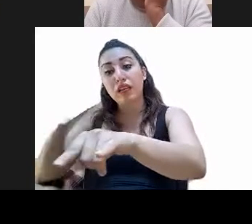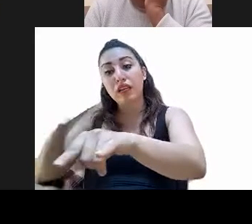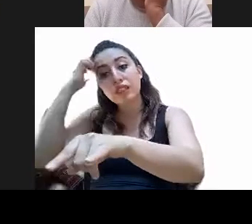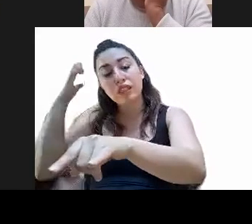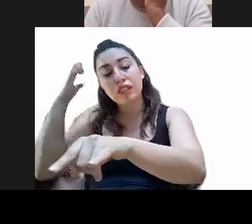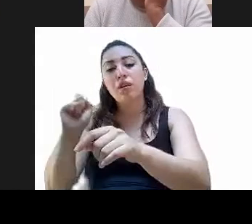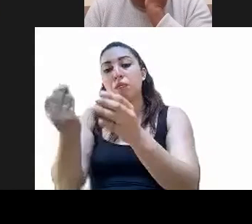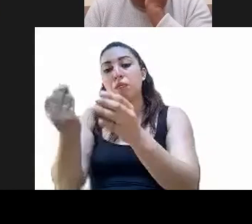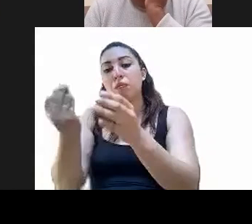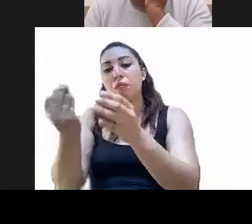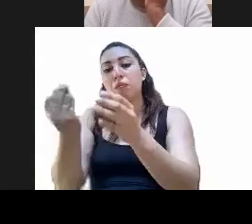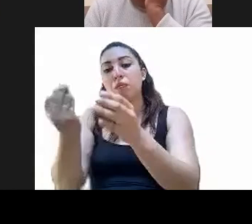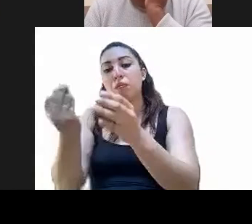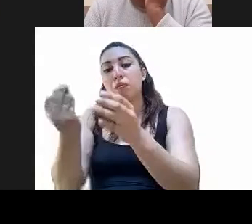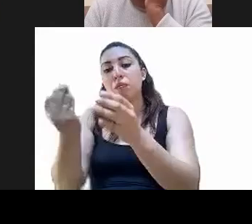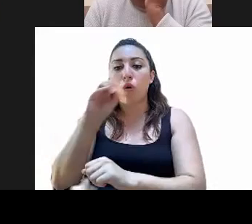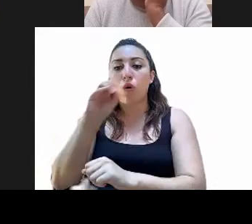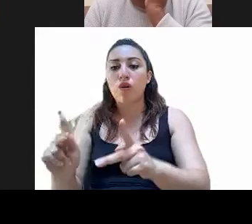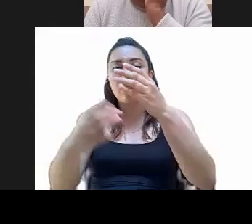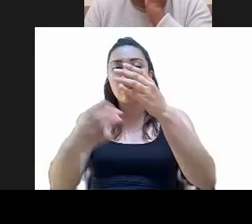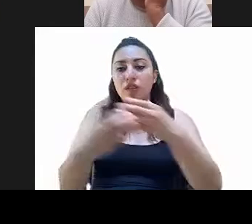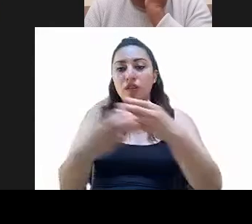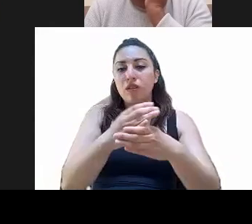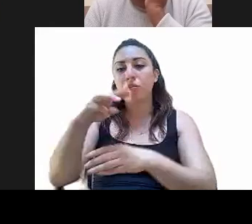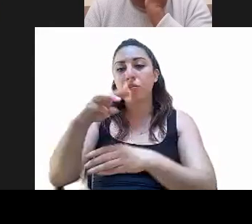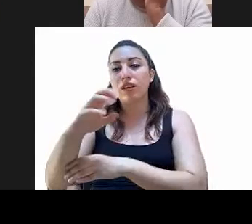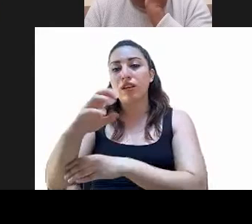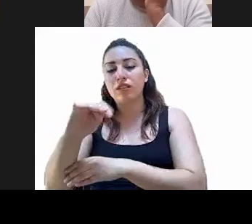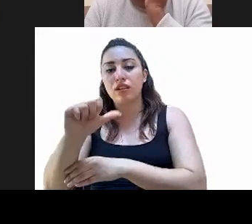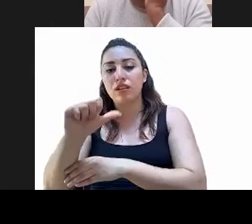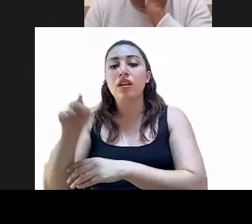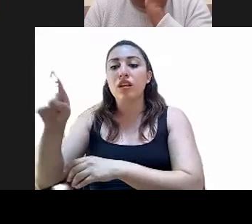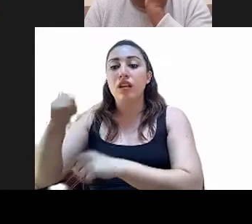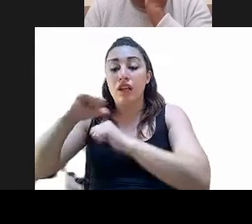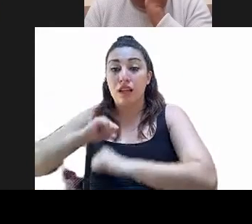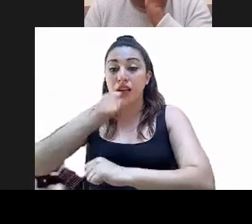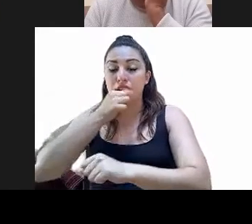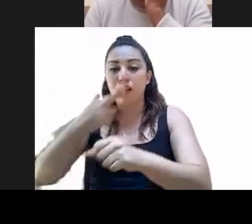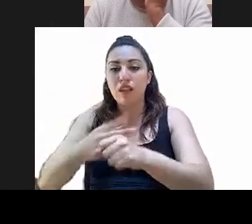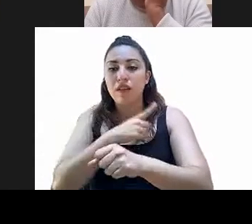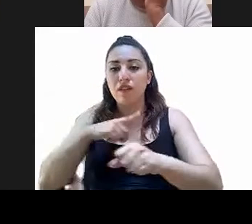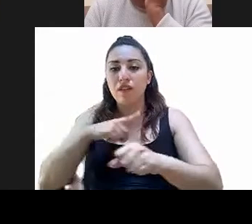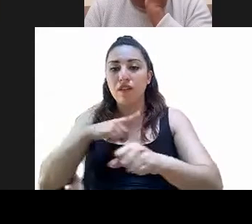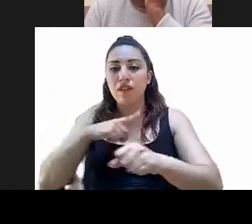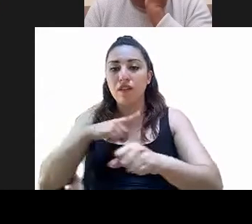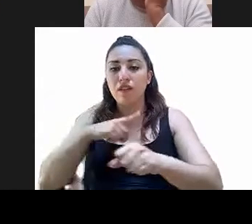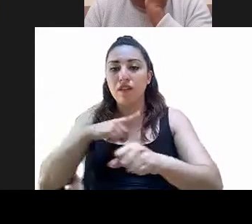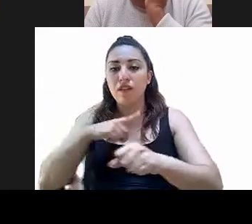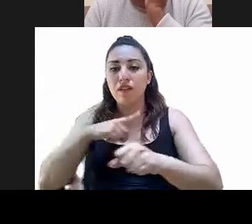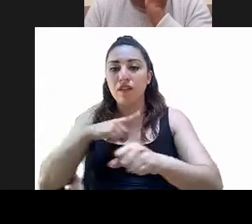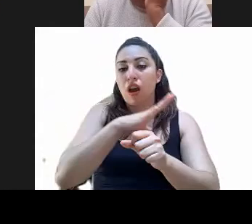de pasajeros y o mercancías. Brindar información requerida por las autoridades competentes en el marco de las investigaciones ministeriales que correspondan.